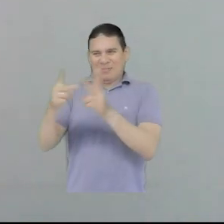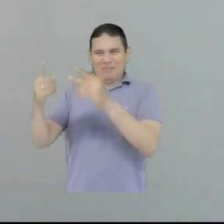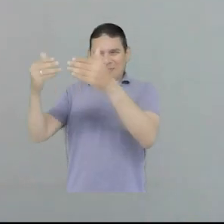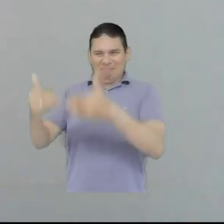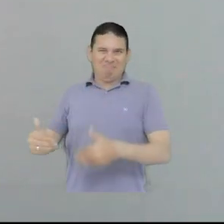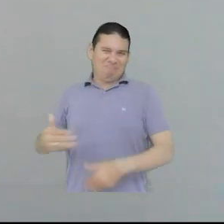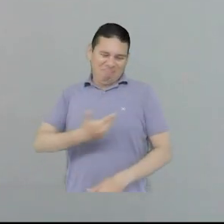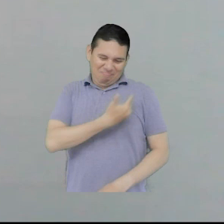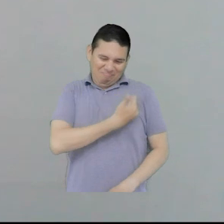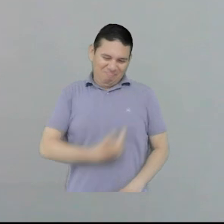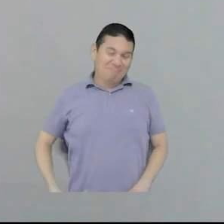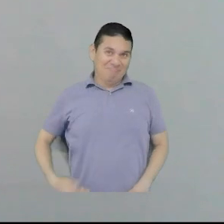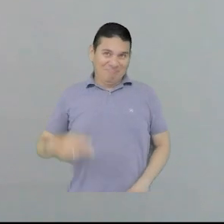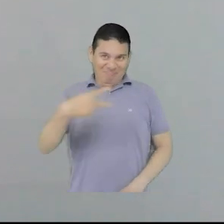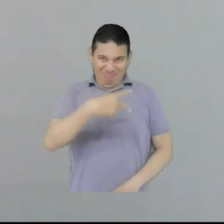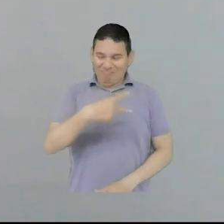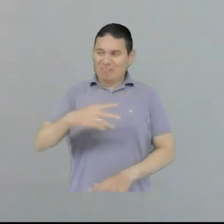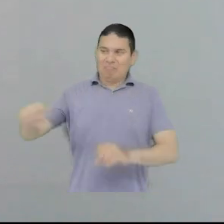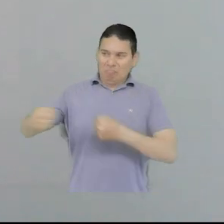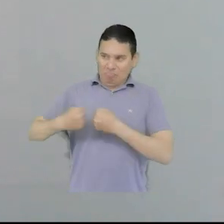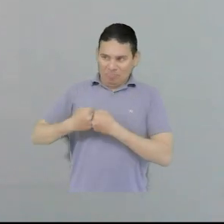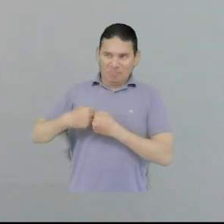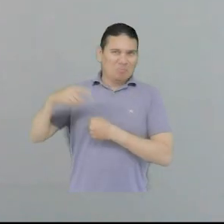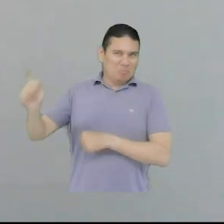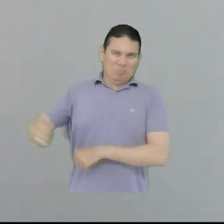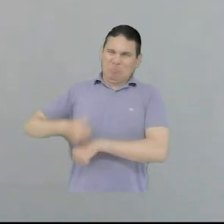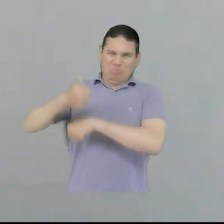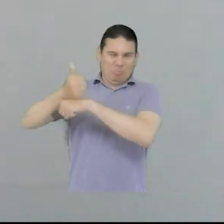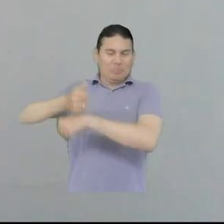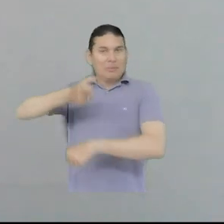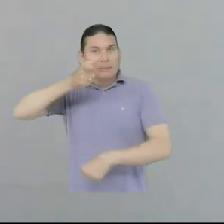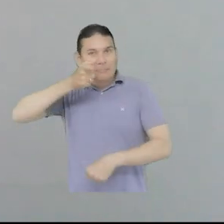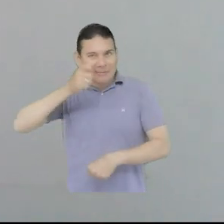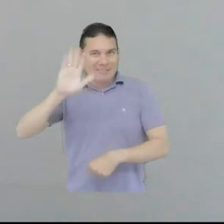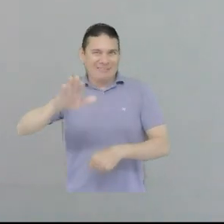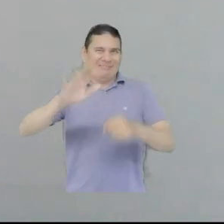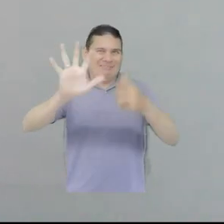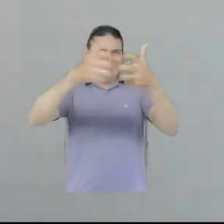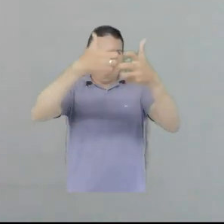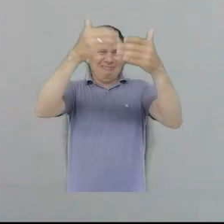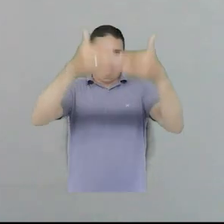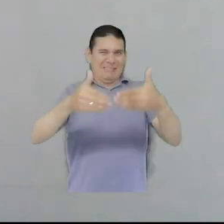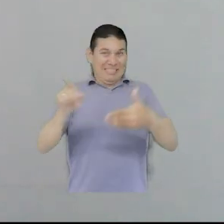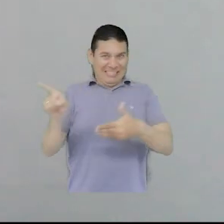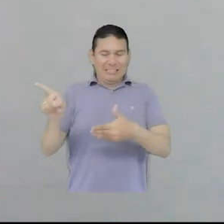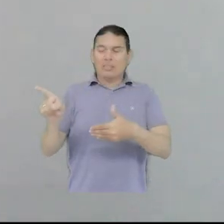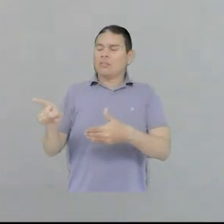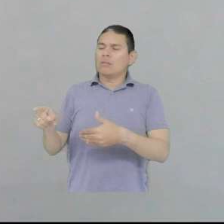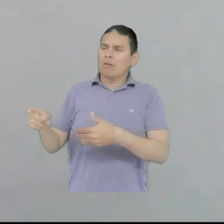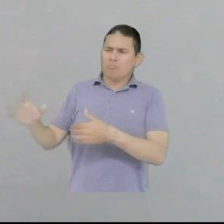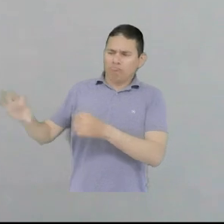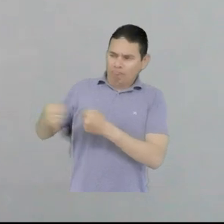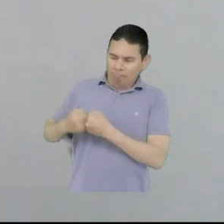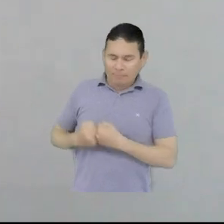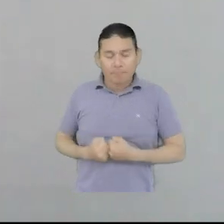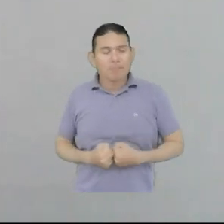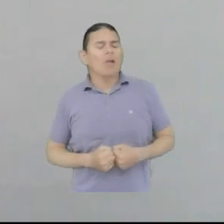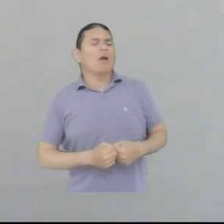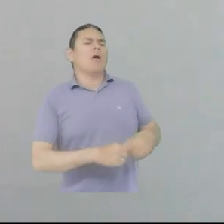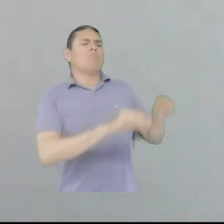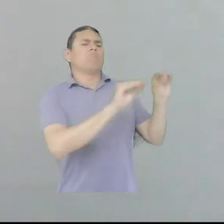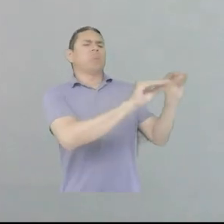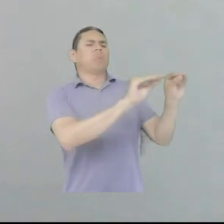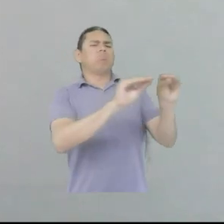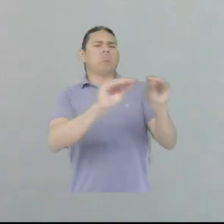inclusión de personas con discapacidad de la vicepresidencia de la república como ente rector del sistema nacional de discapacidad entonces contarle a